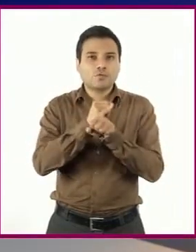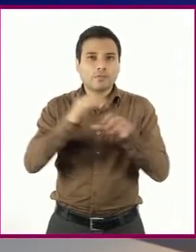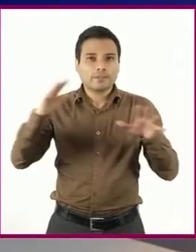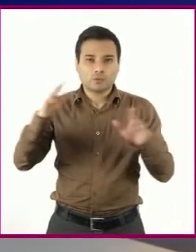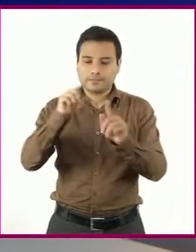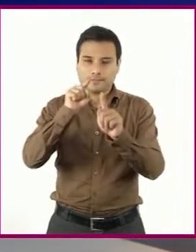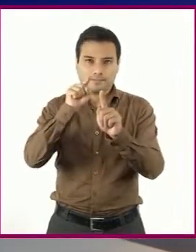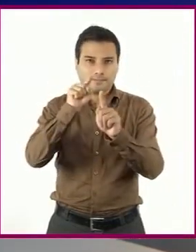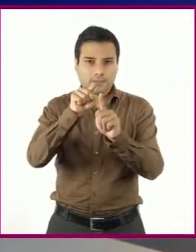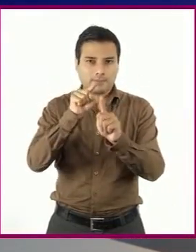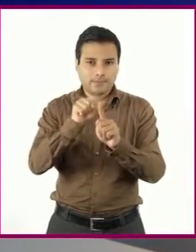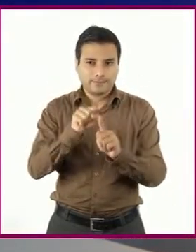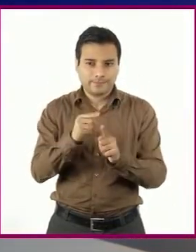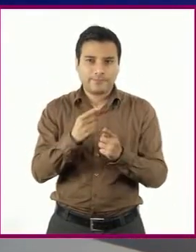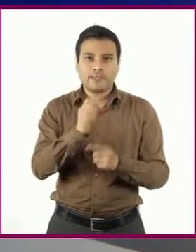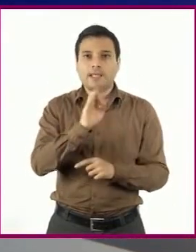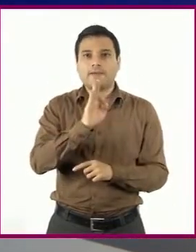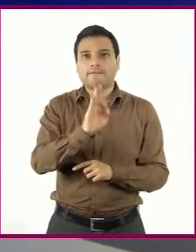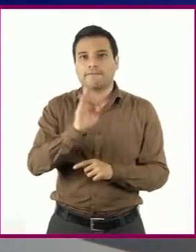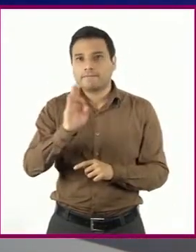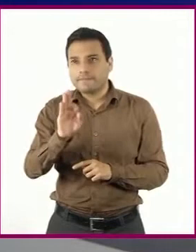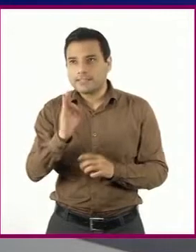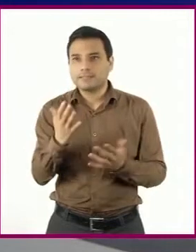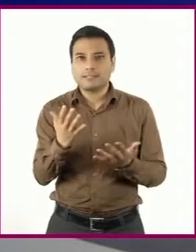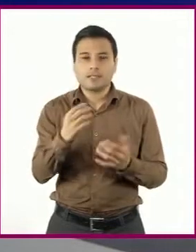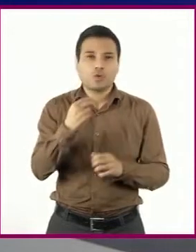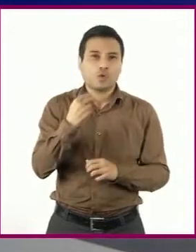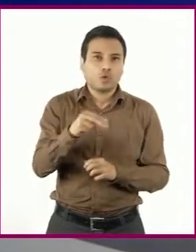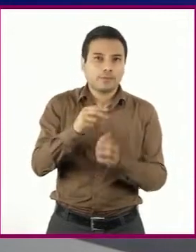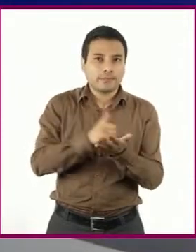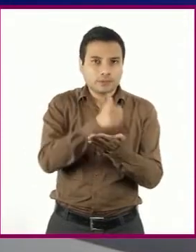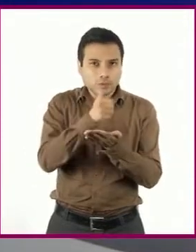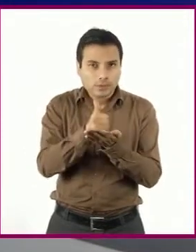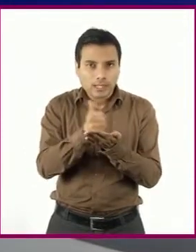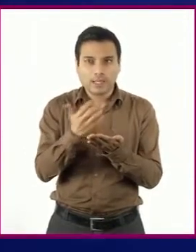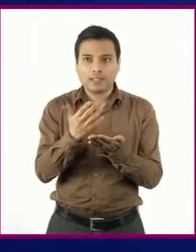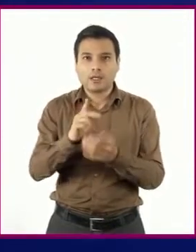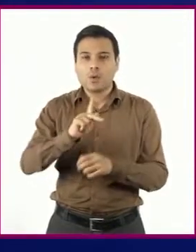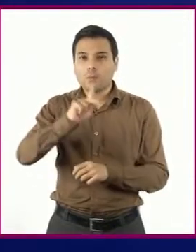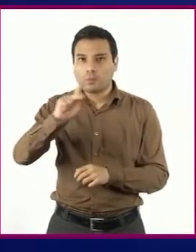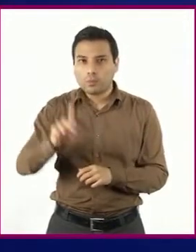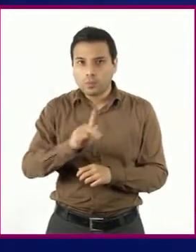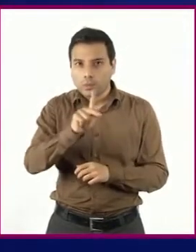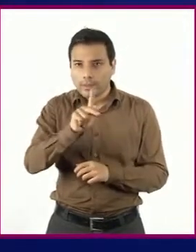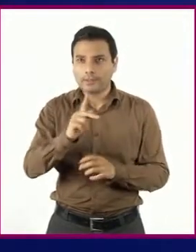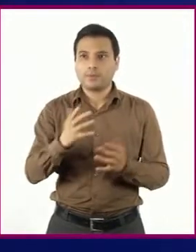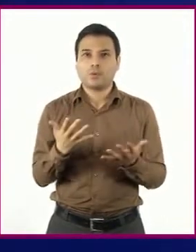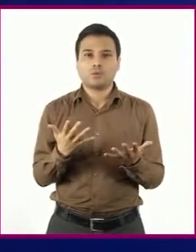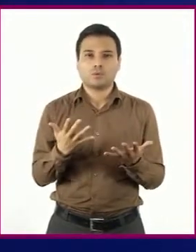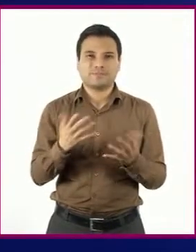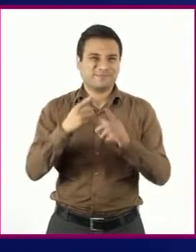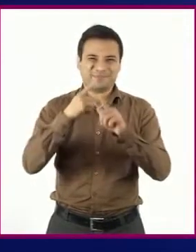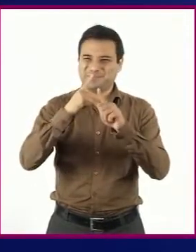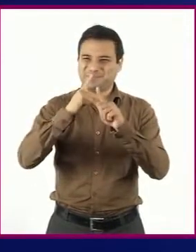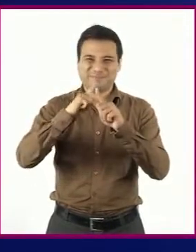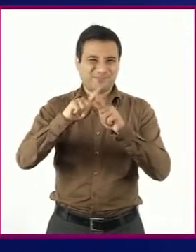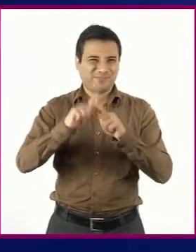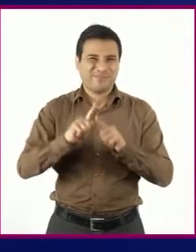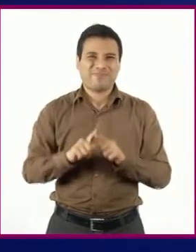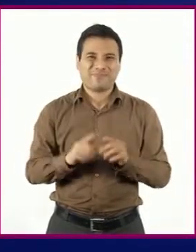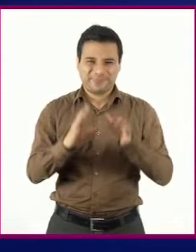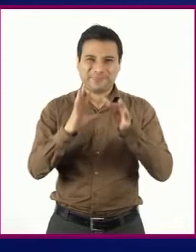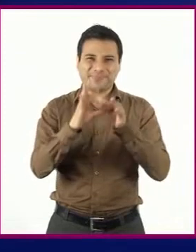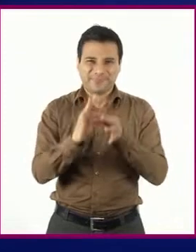vida del autor, como fechas, nombres de ciudades o las poblaciones relacionadas con sus